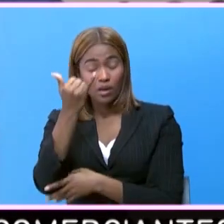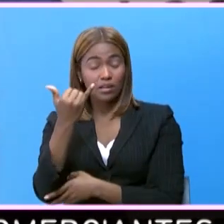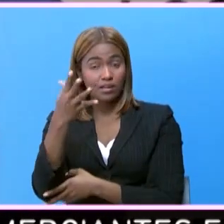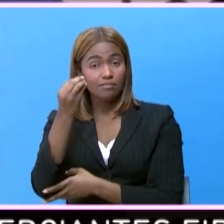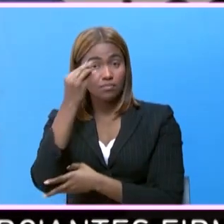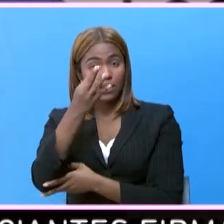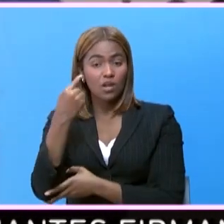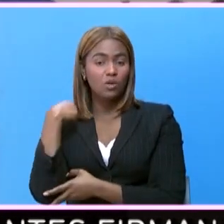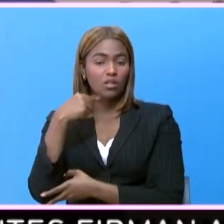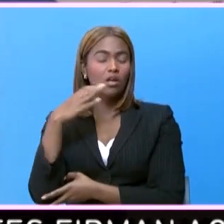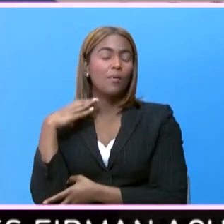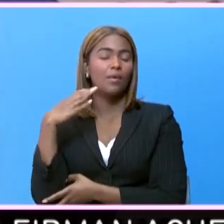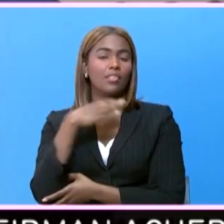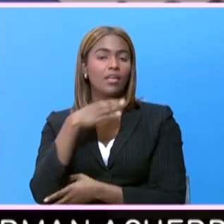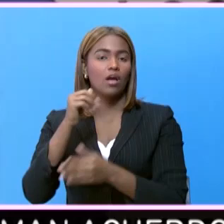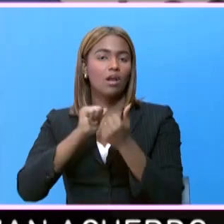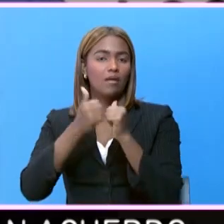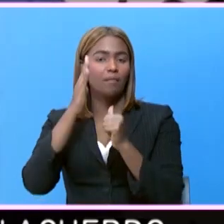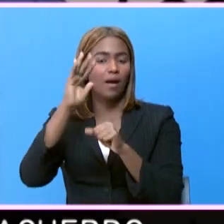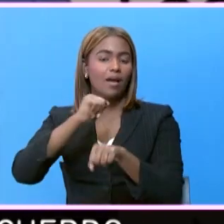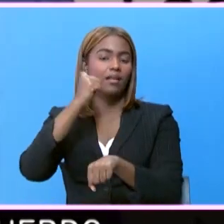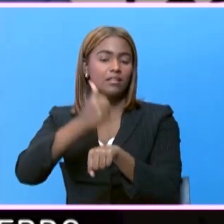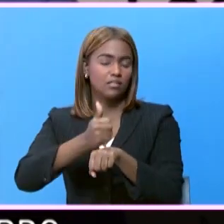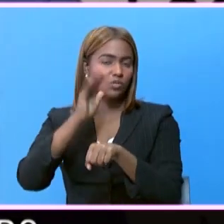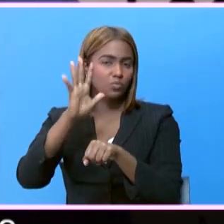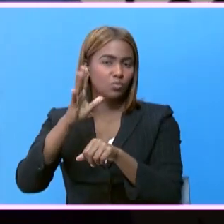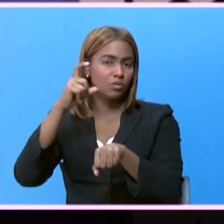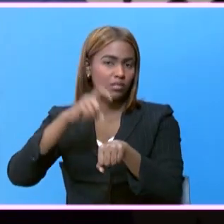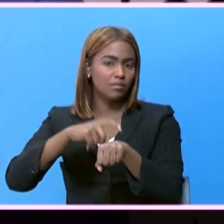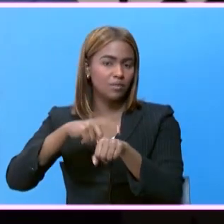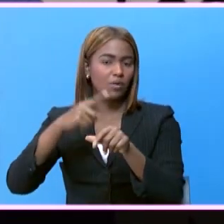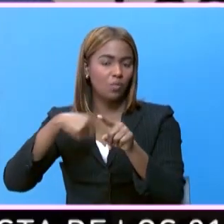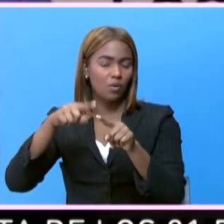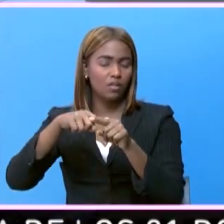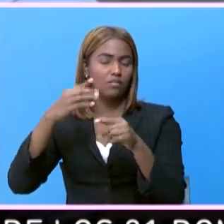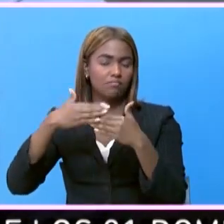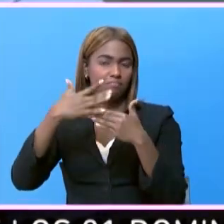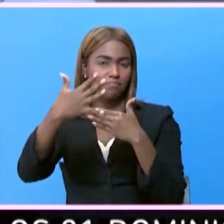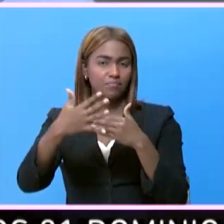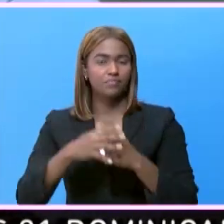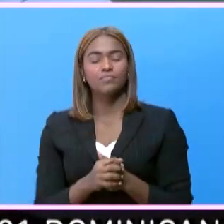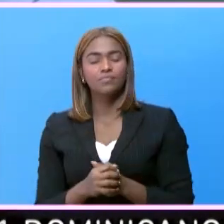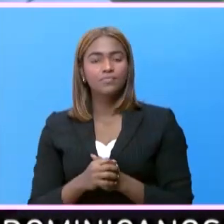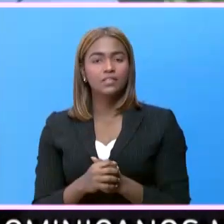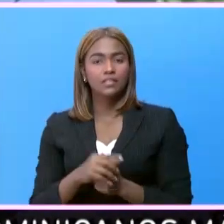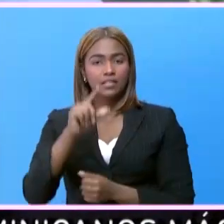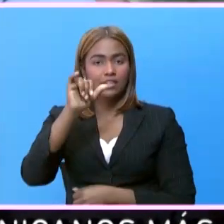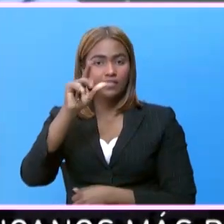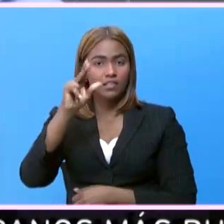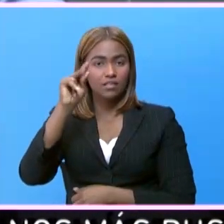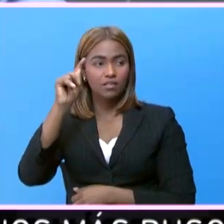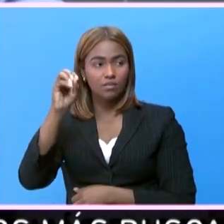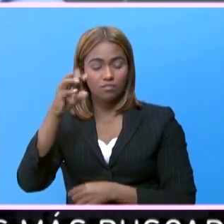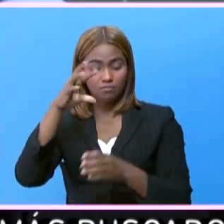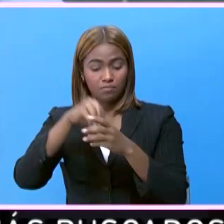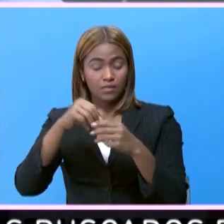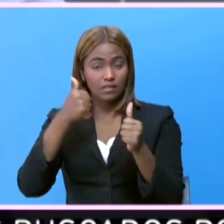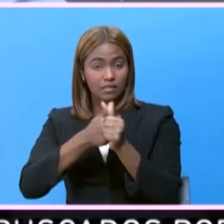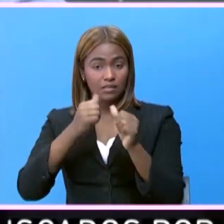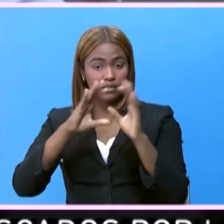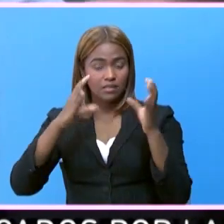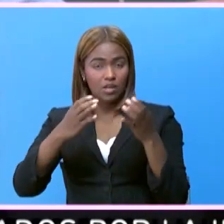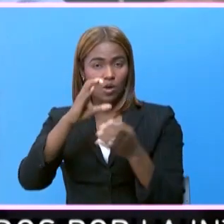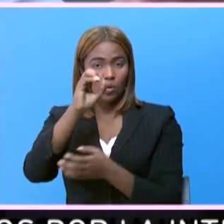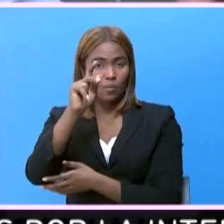como te digo, nuestro Comité Olímpico fijará su posición al respecto en los próximos días. Gilberto Soriano, representante legal de la plancha